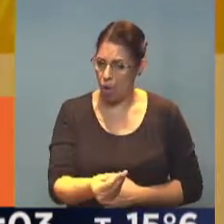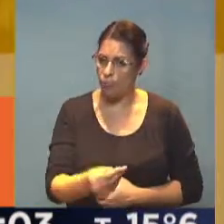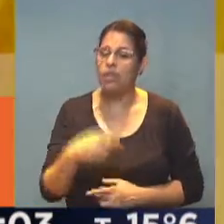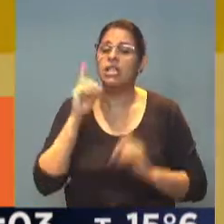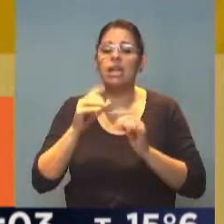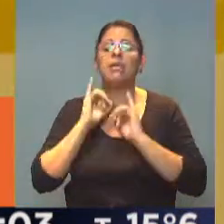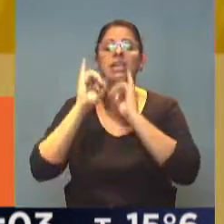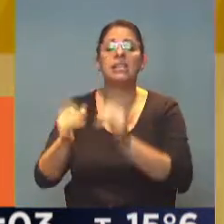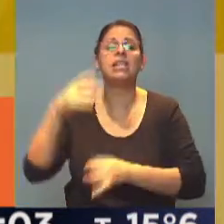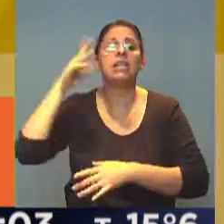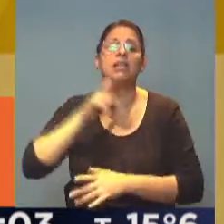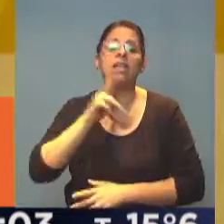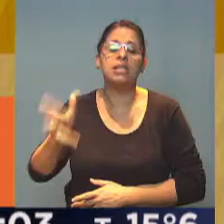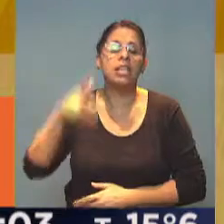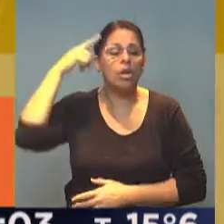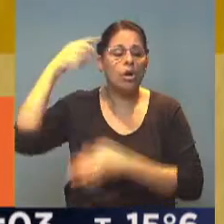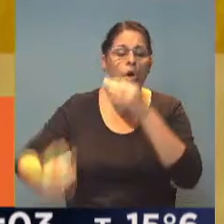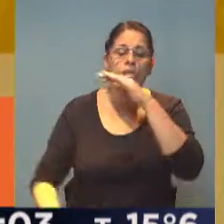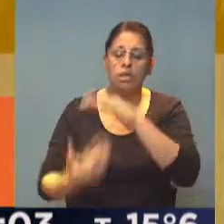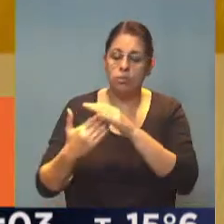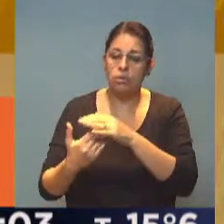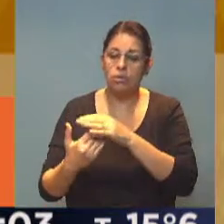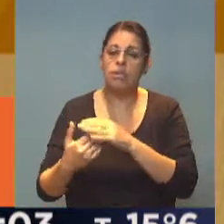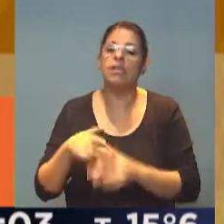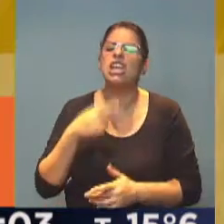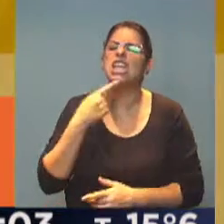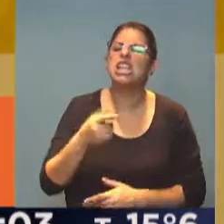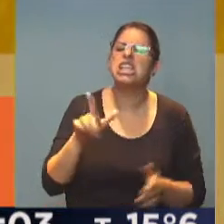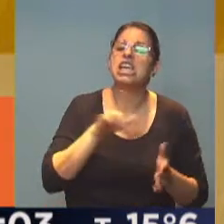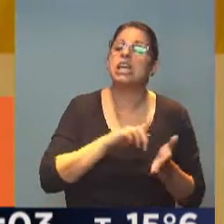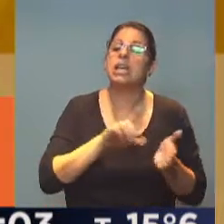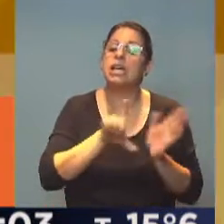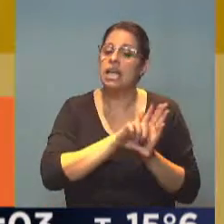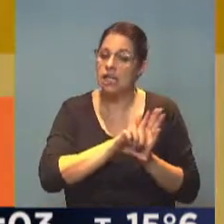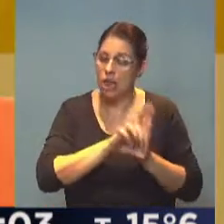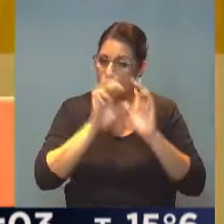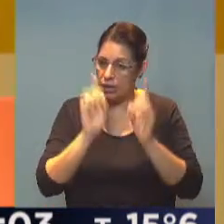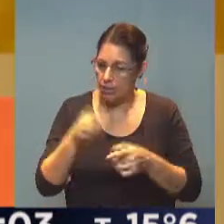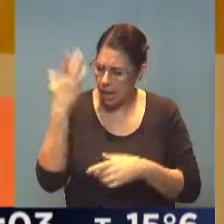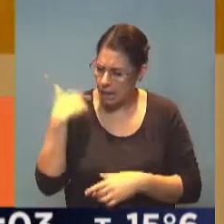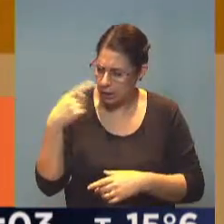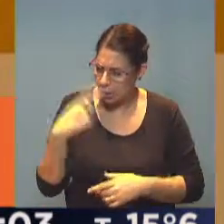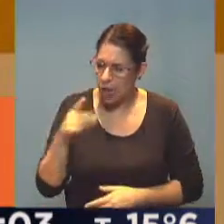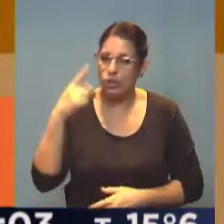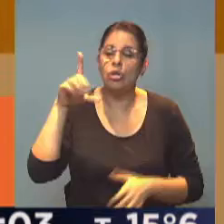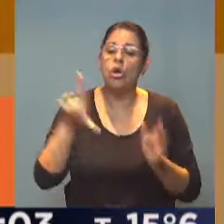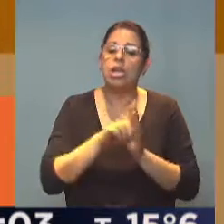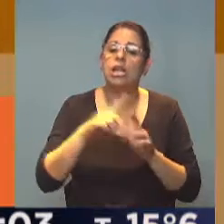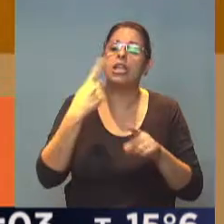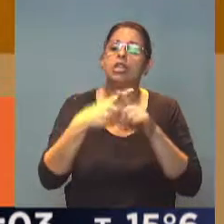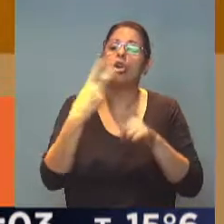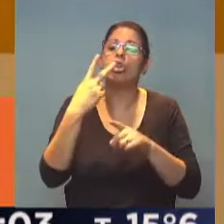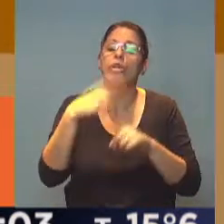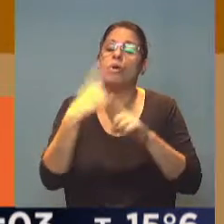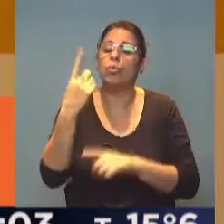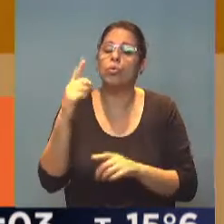Corte Suprema de Justicia qué dicen los legisladores o qué dijeron también en su momento cuando sancionaron la ley del 2x1 que